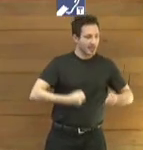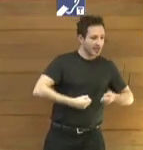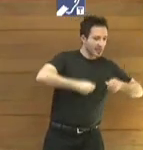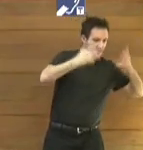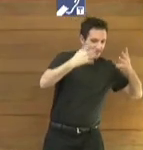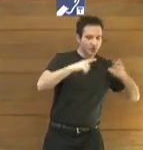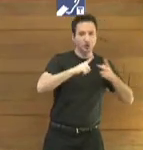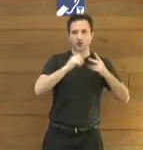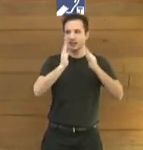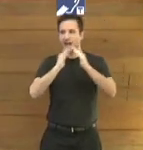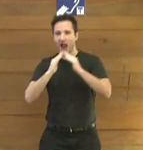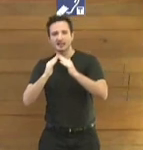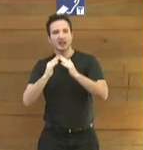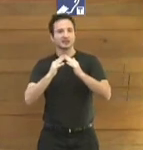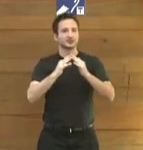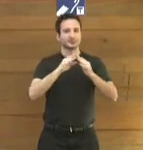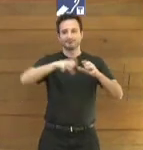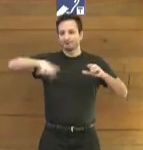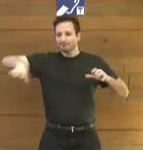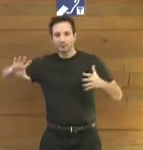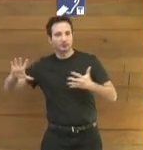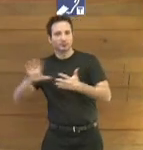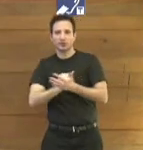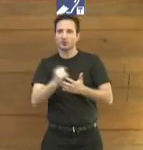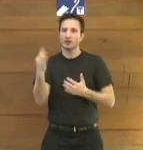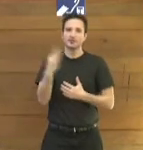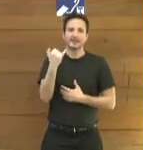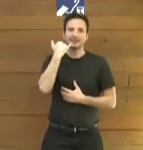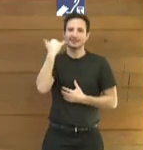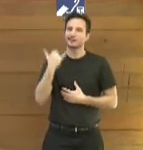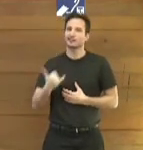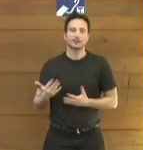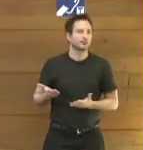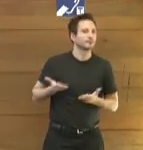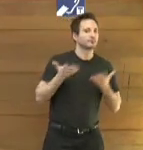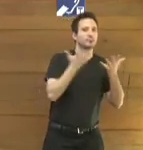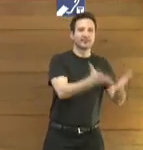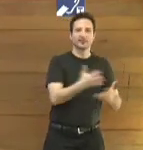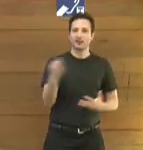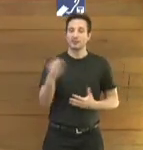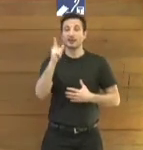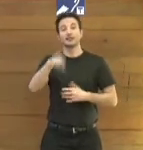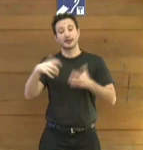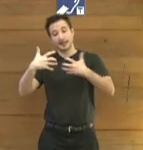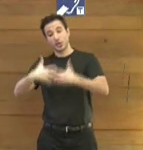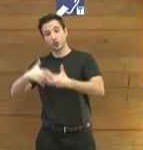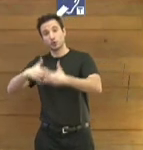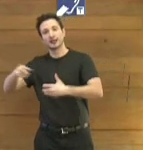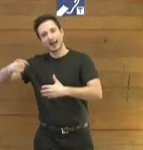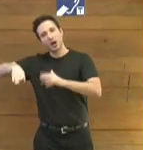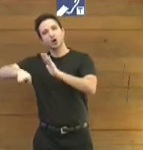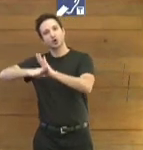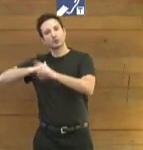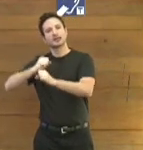los domicilios, a las casas de nuestros clientes y de las industrias que seguían